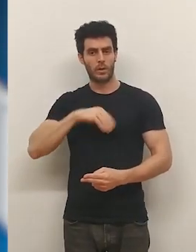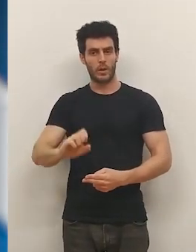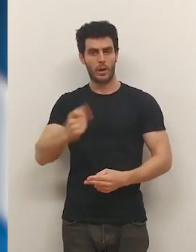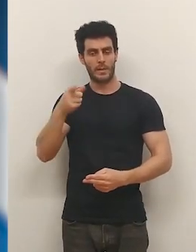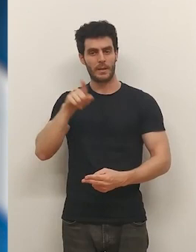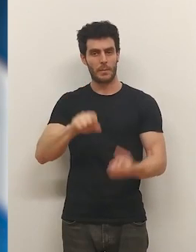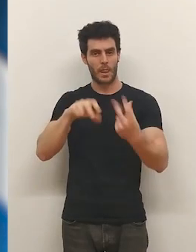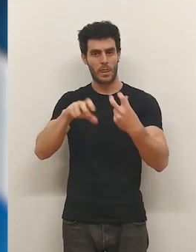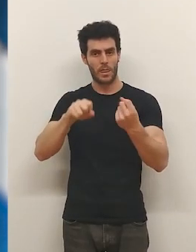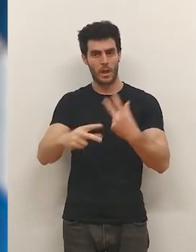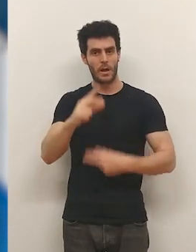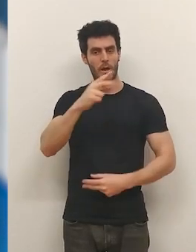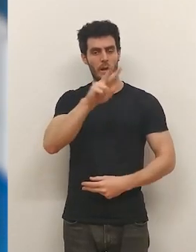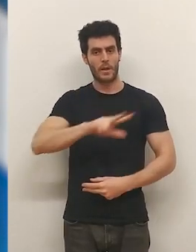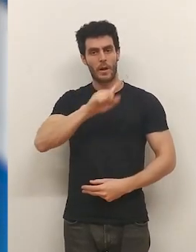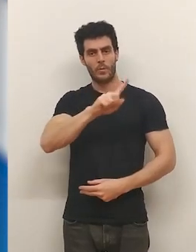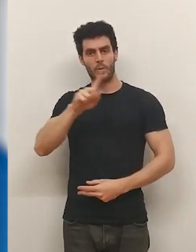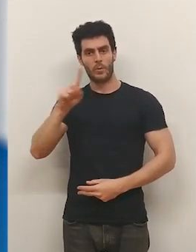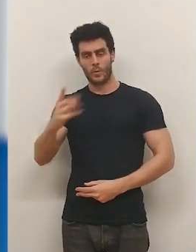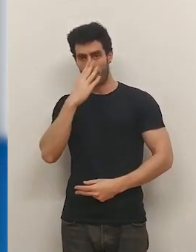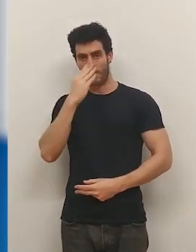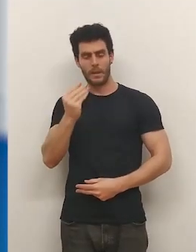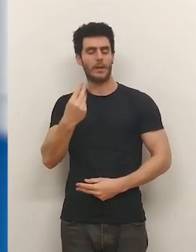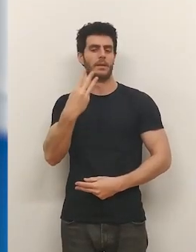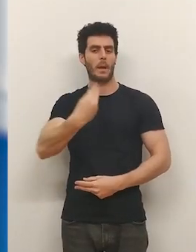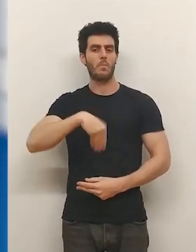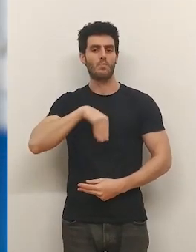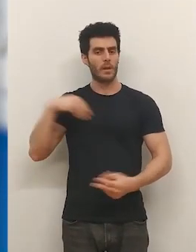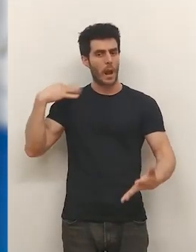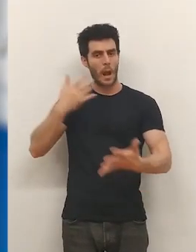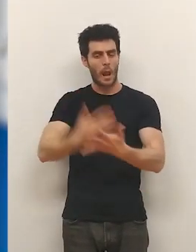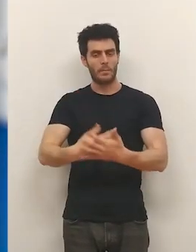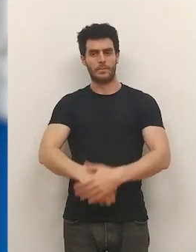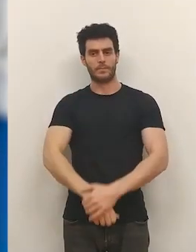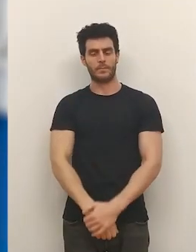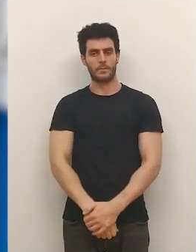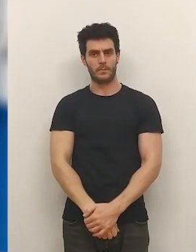También la recta de la Nacional 111 en Albedla... ...acumula tres muertes en lo que llevamos de año.